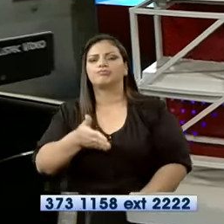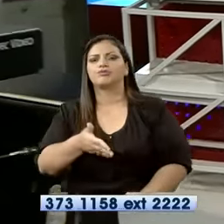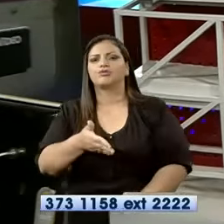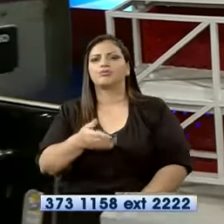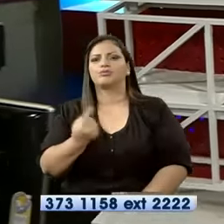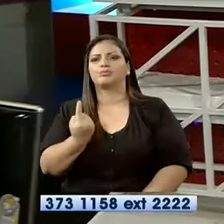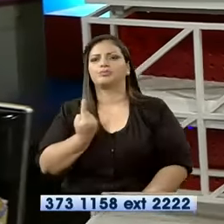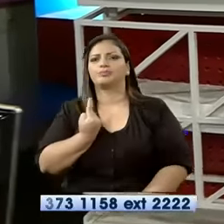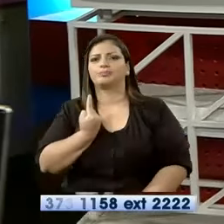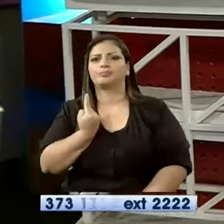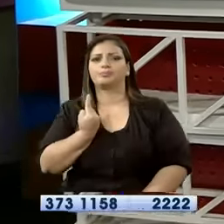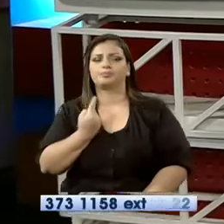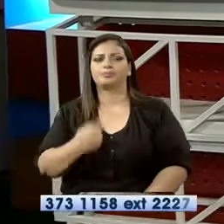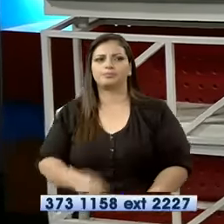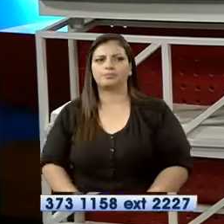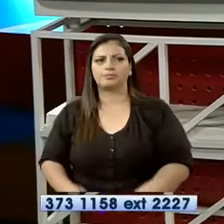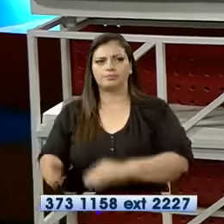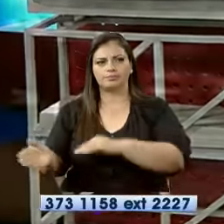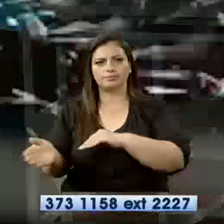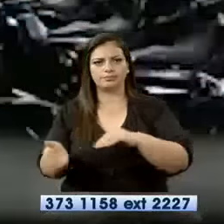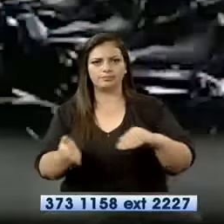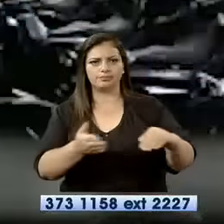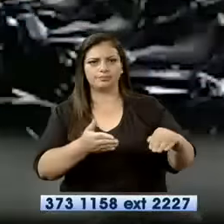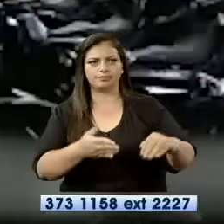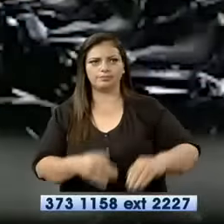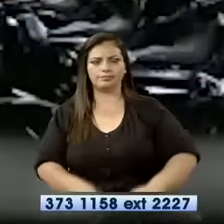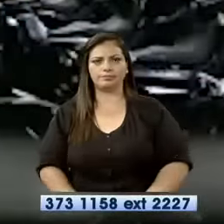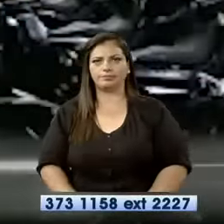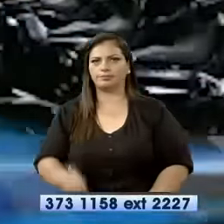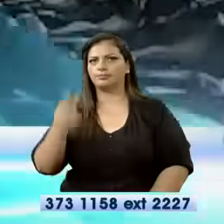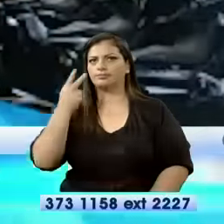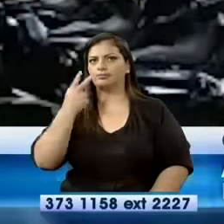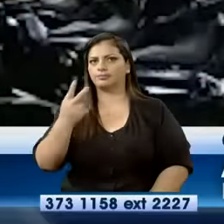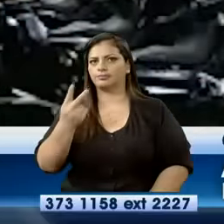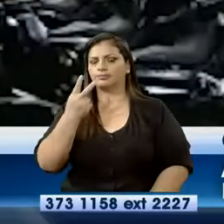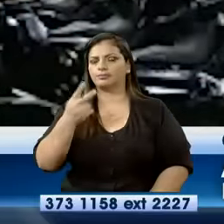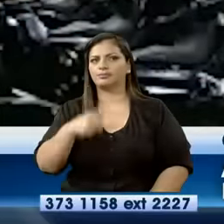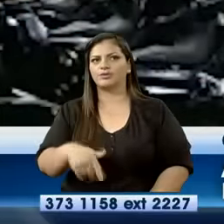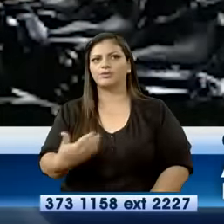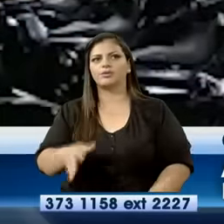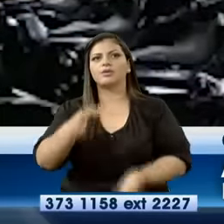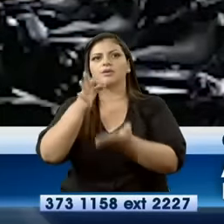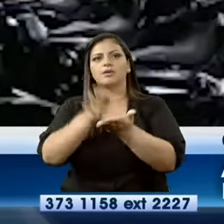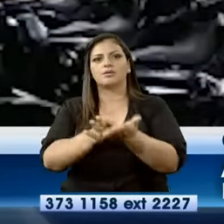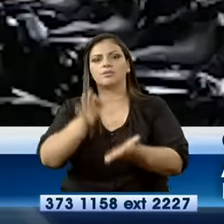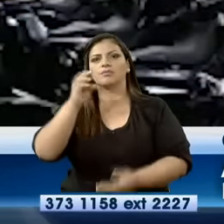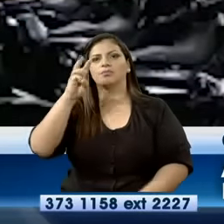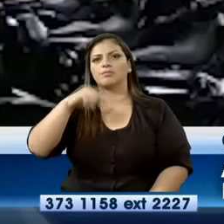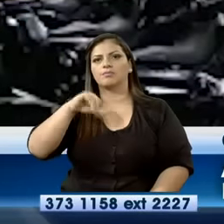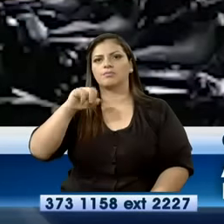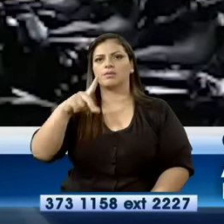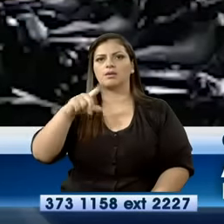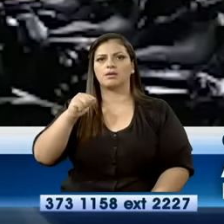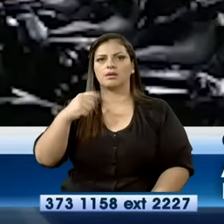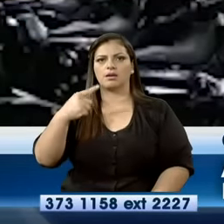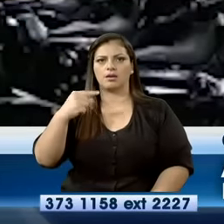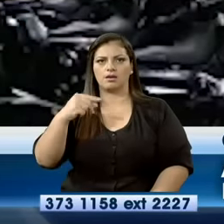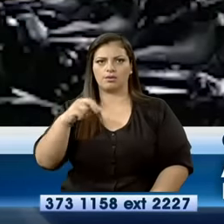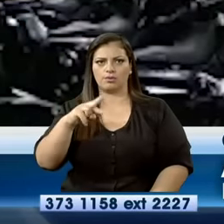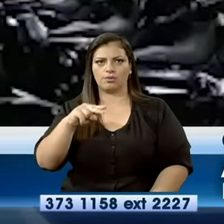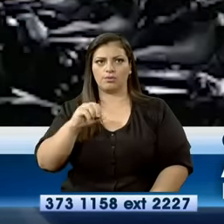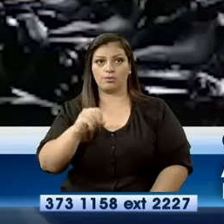Atención, cámaras de seguridad captaron cuando cuatro delincuentes fuertemente armados ingresaron a las